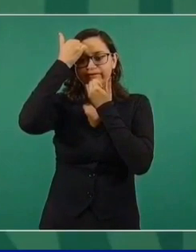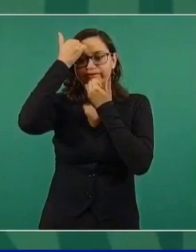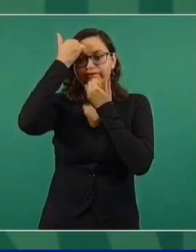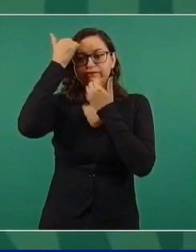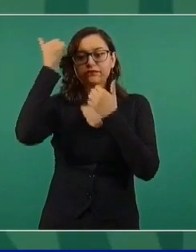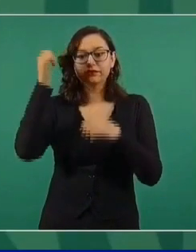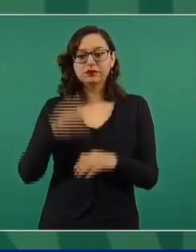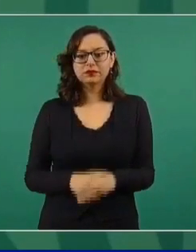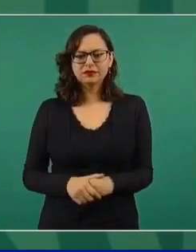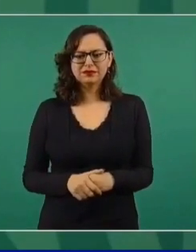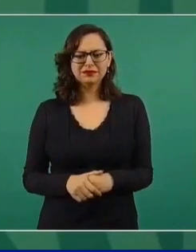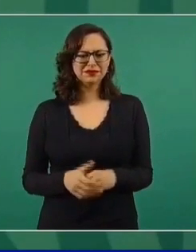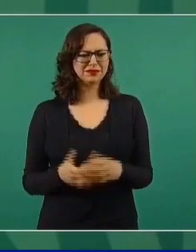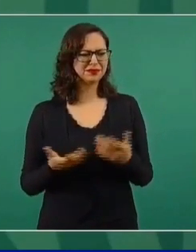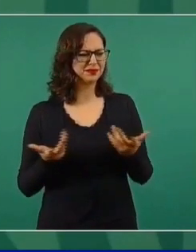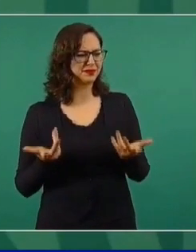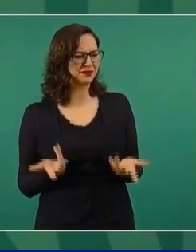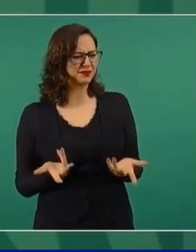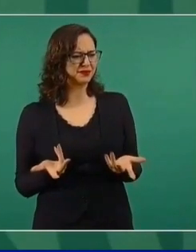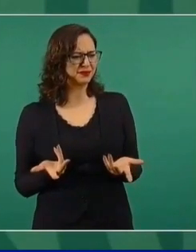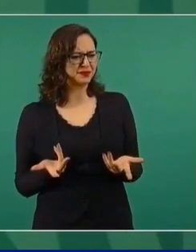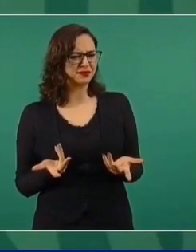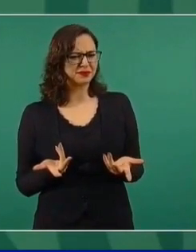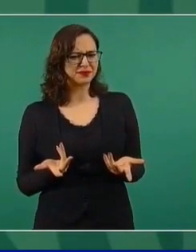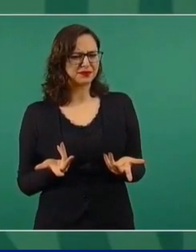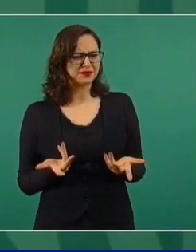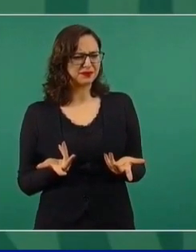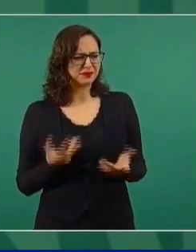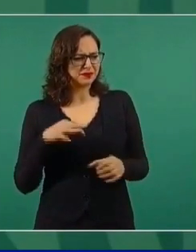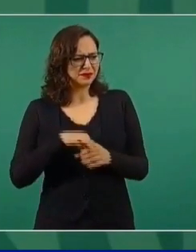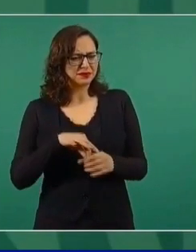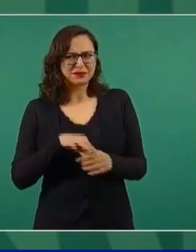Entonces, ¿qué hizo el movimiento feminista, pues?